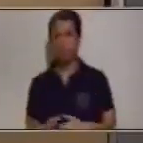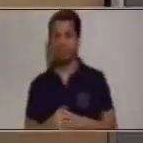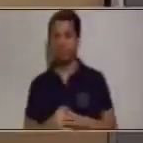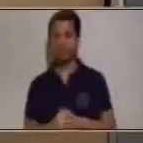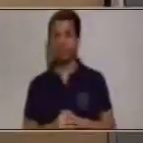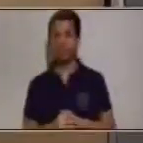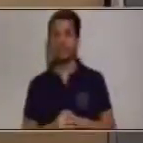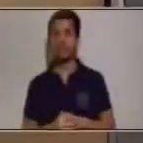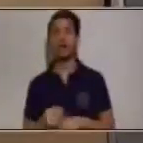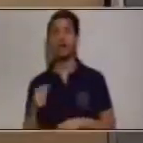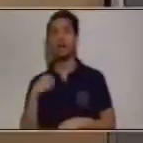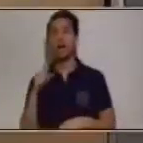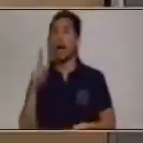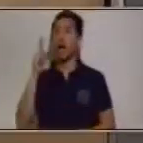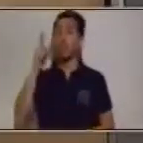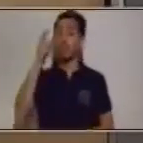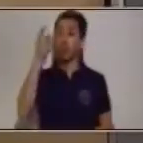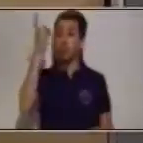A uno